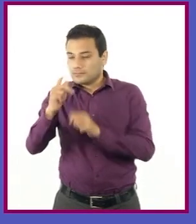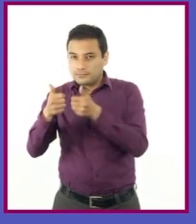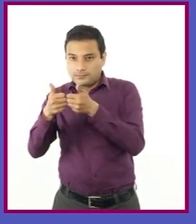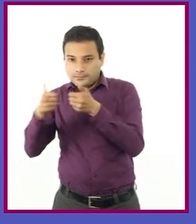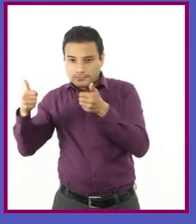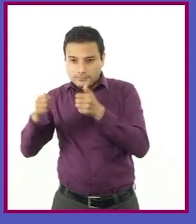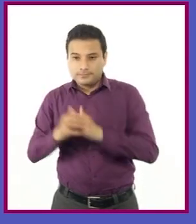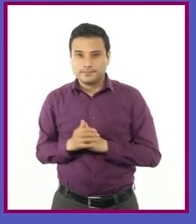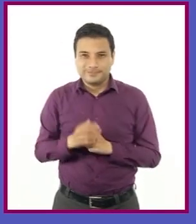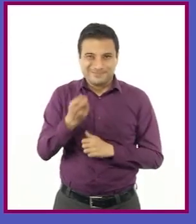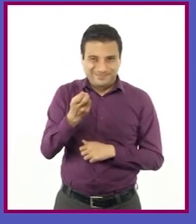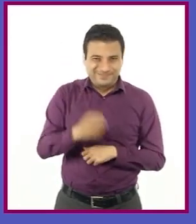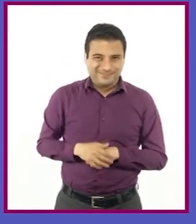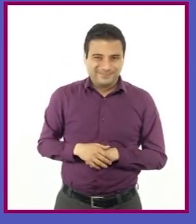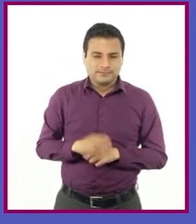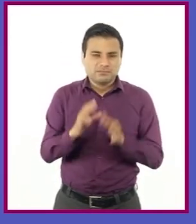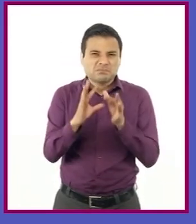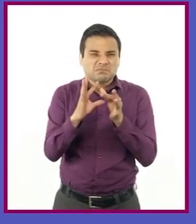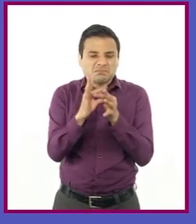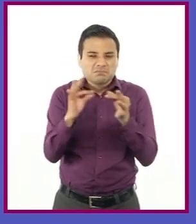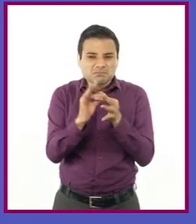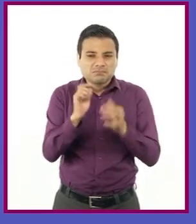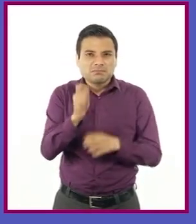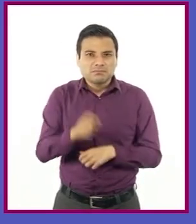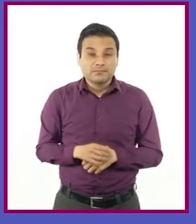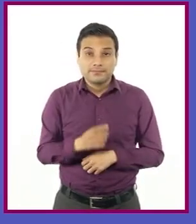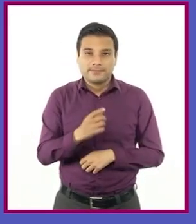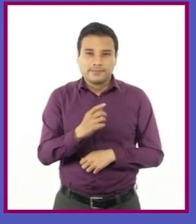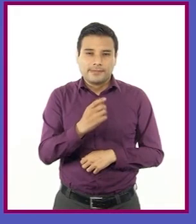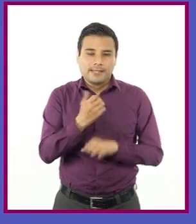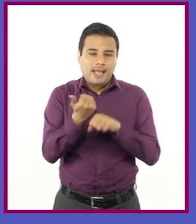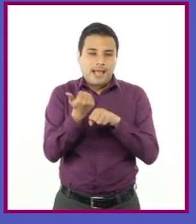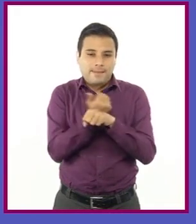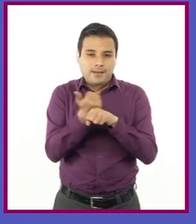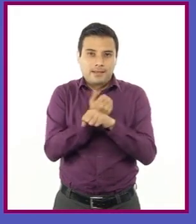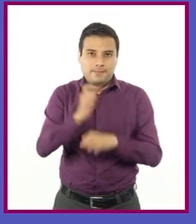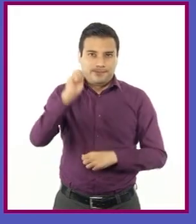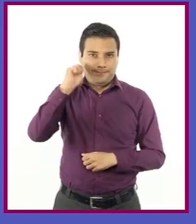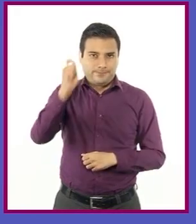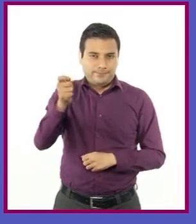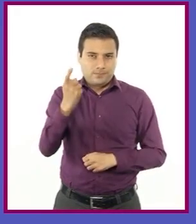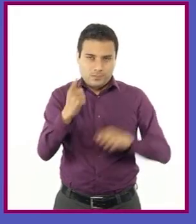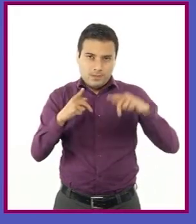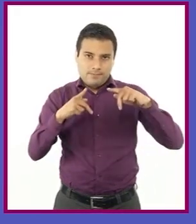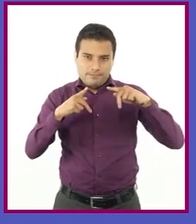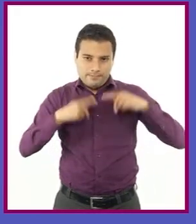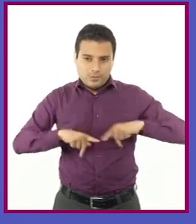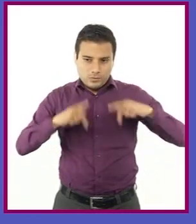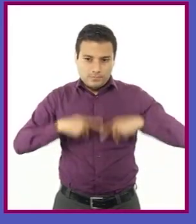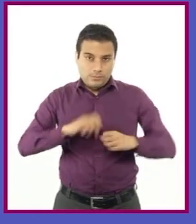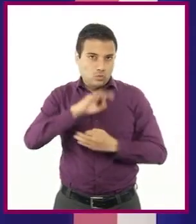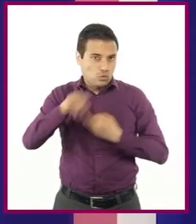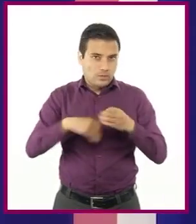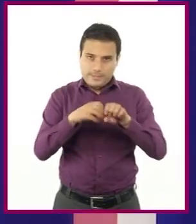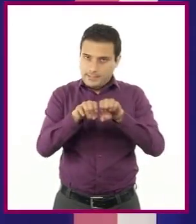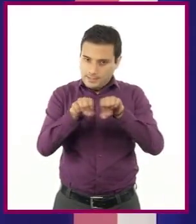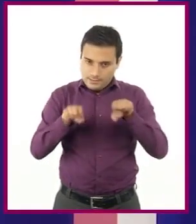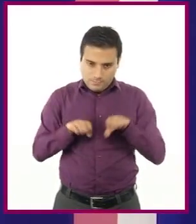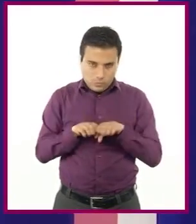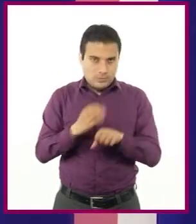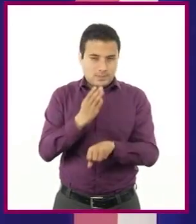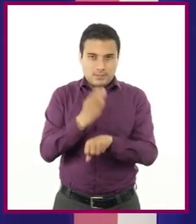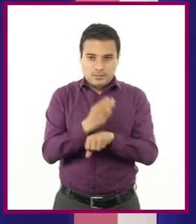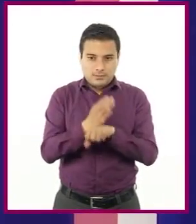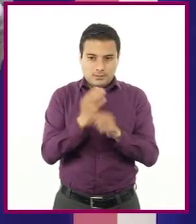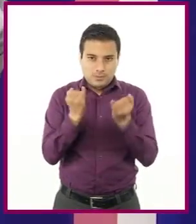aparecen aclarando que aunque la tarjeta amarilla se muestra a un solo jugador, aplica para todo el equipo. Por